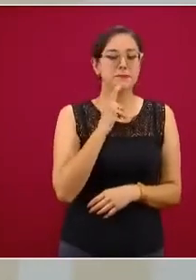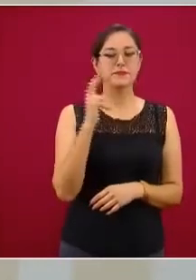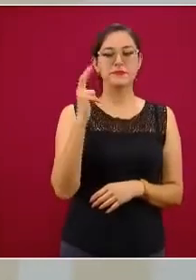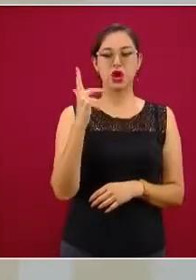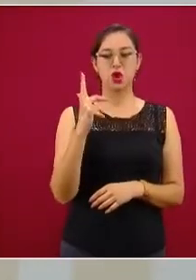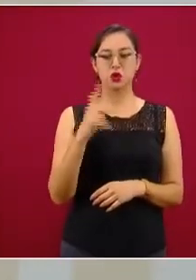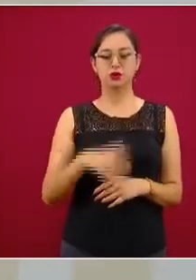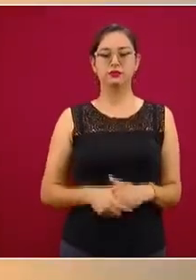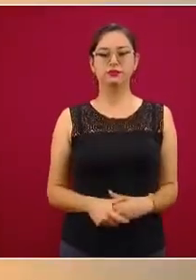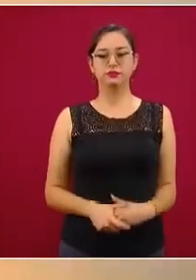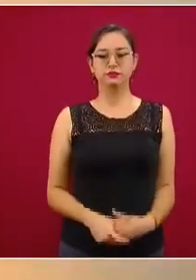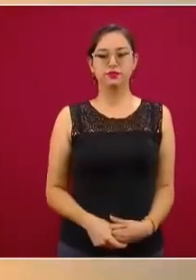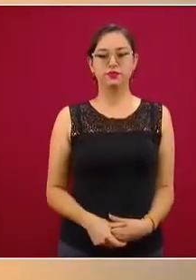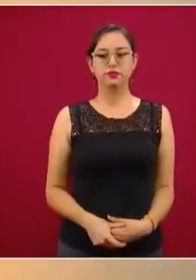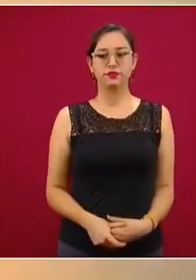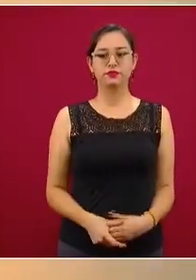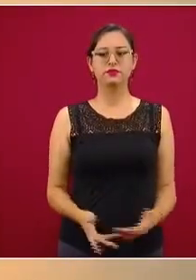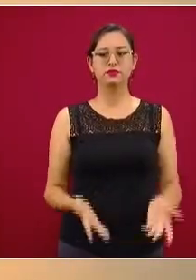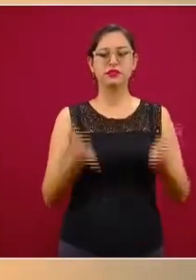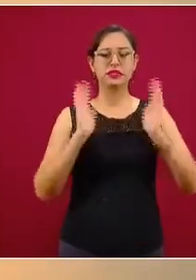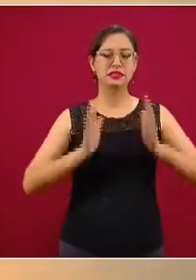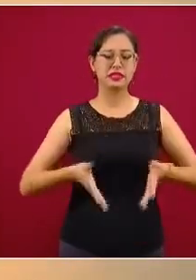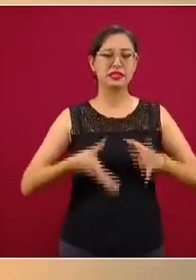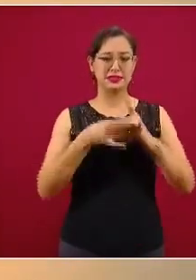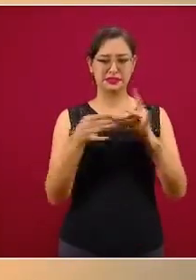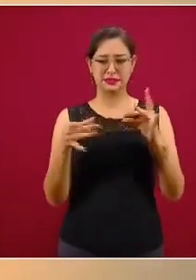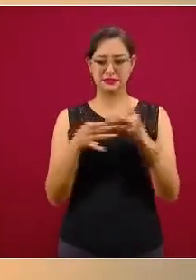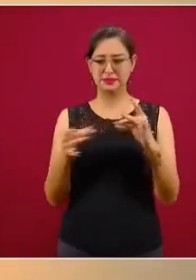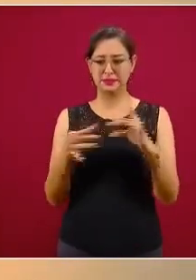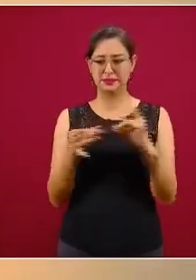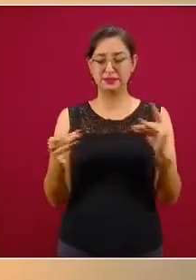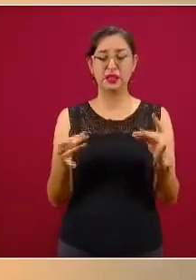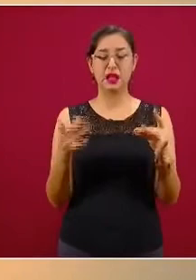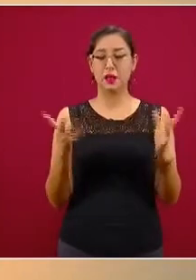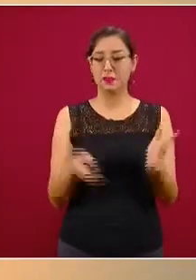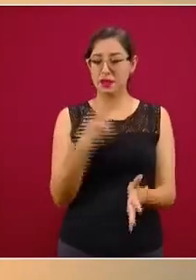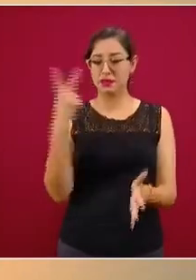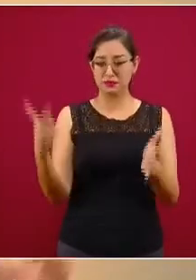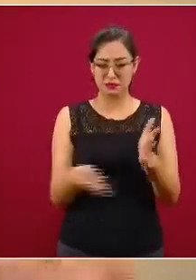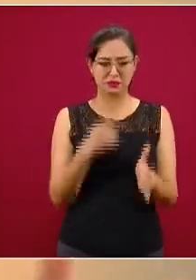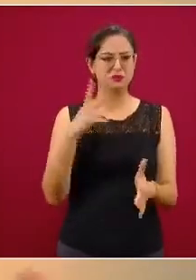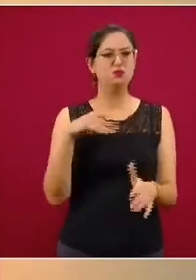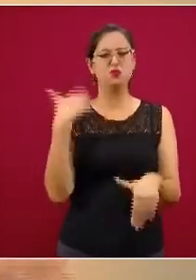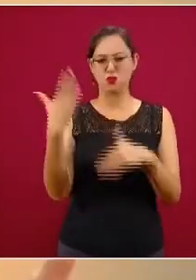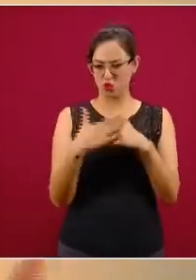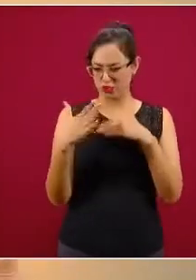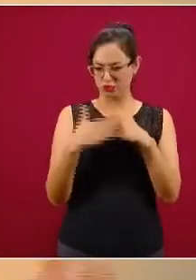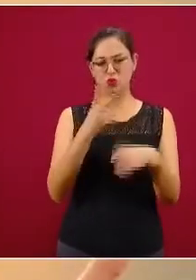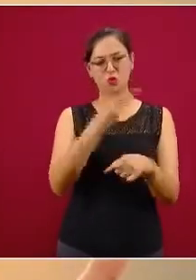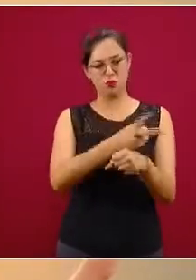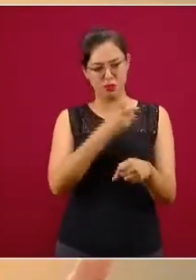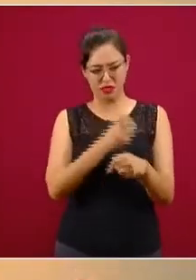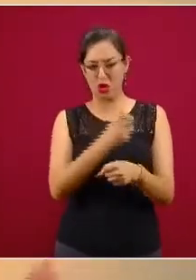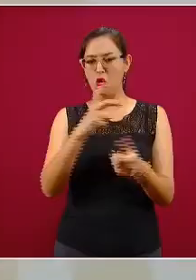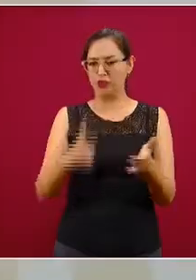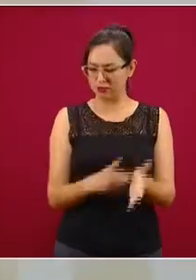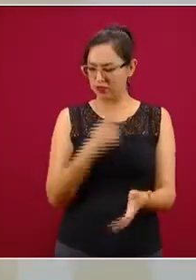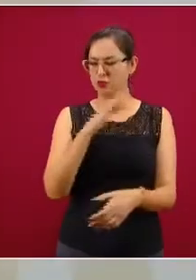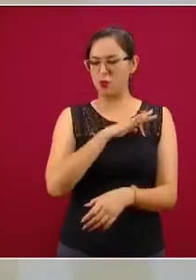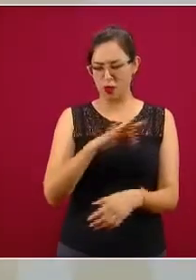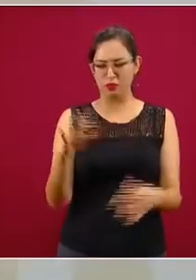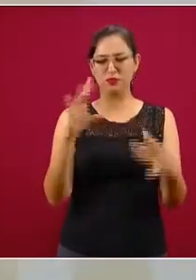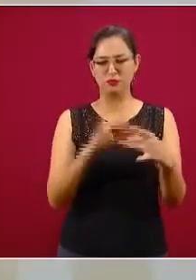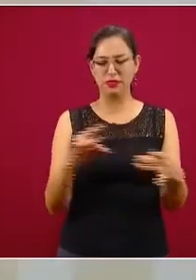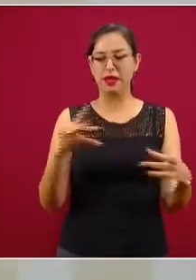Ya se ha hablado mucho aquí, si en otra ocasión me invitan, por supuesto que retomaré ese tema. Pero